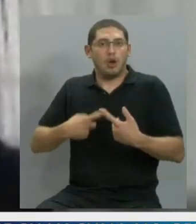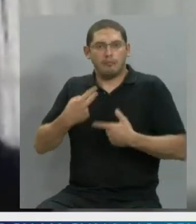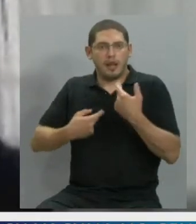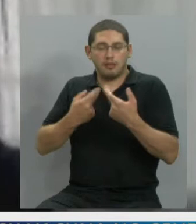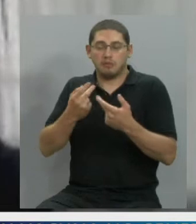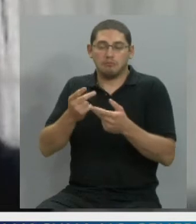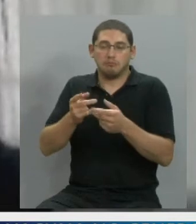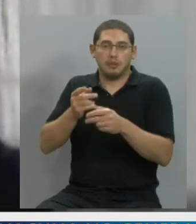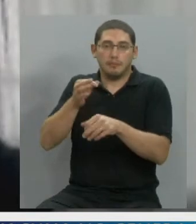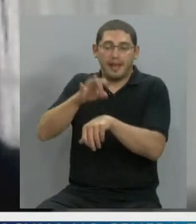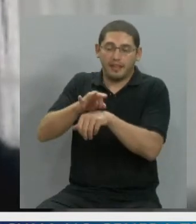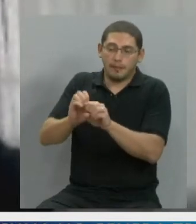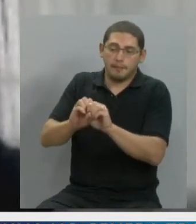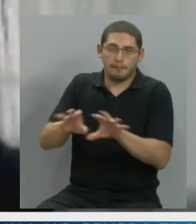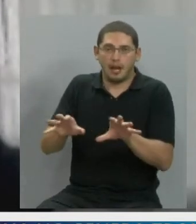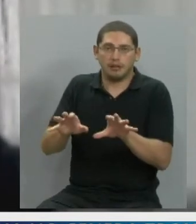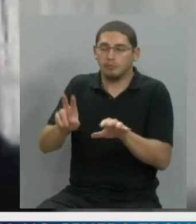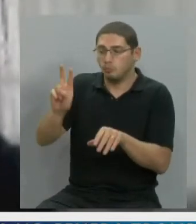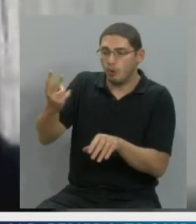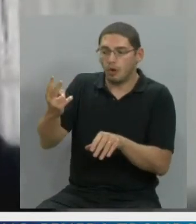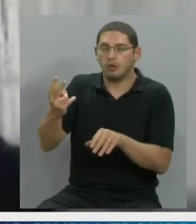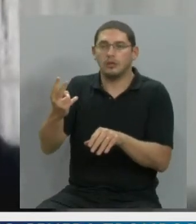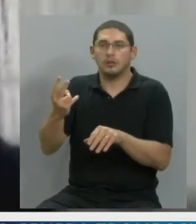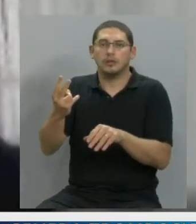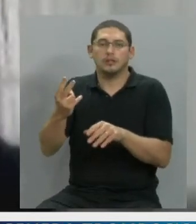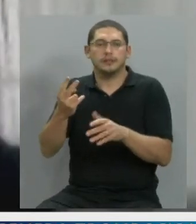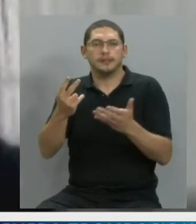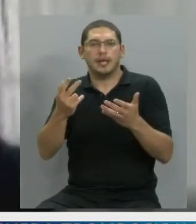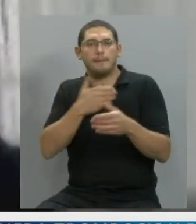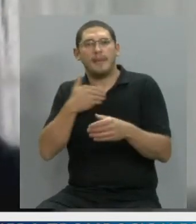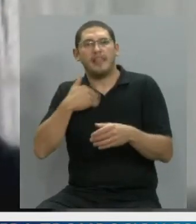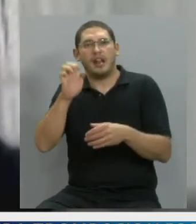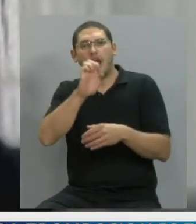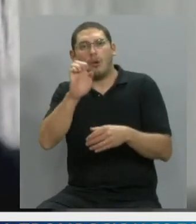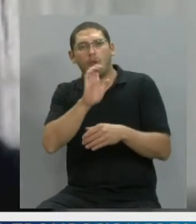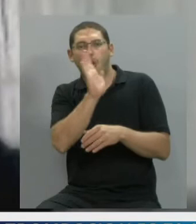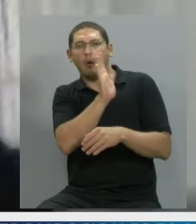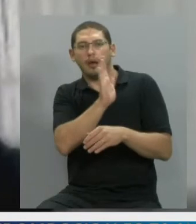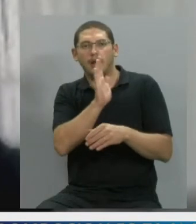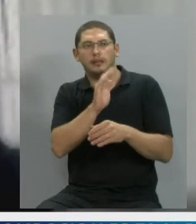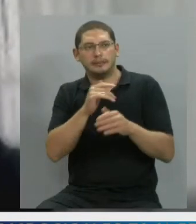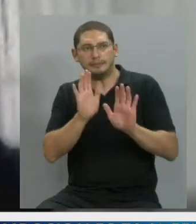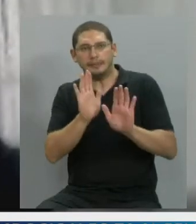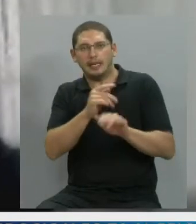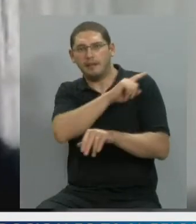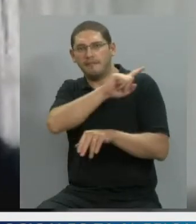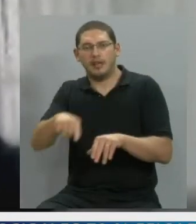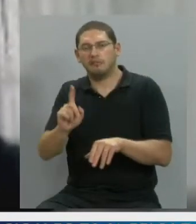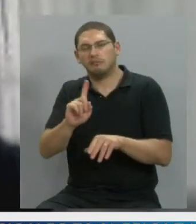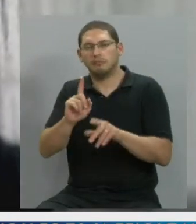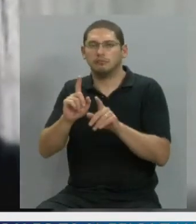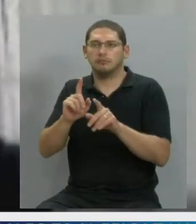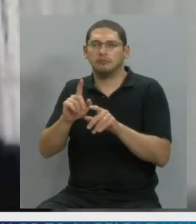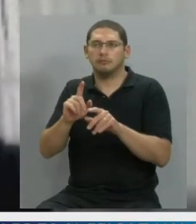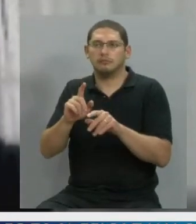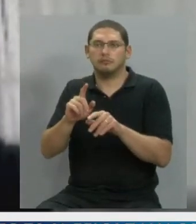fallecido y ni siquiera esperaron a la madre. La madre estaba en Europa y no esperaron a su mamá, a Marilu Burgos, que